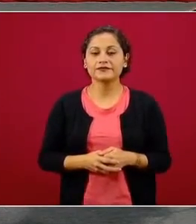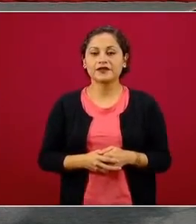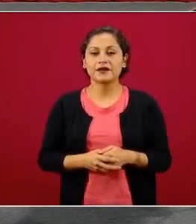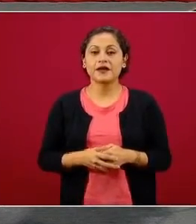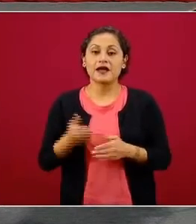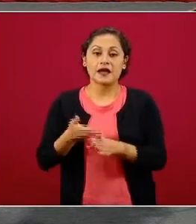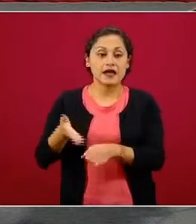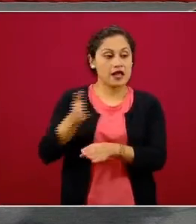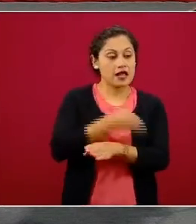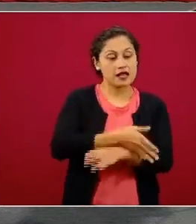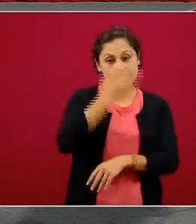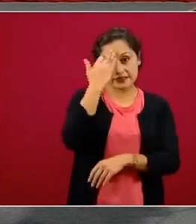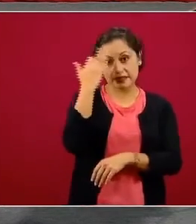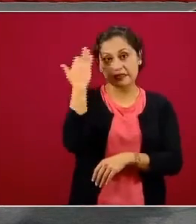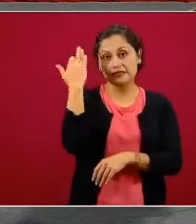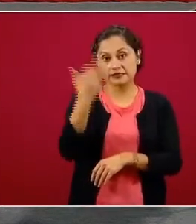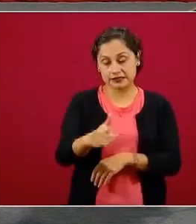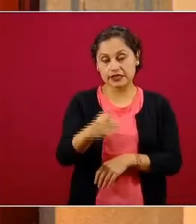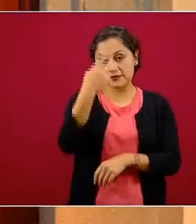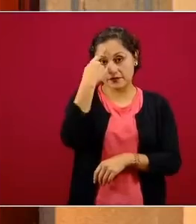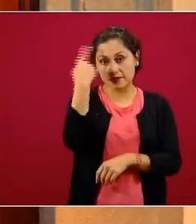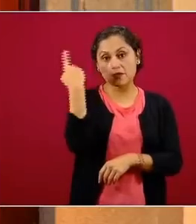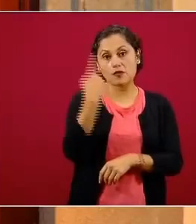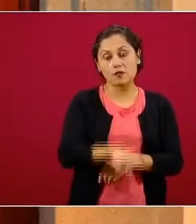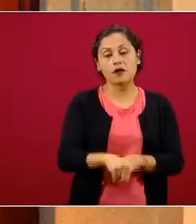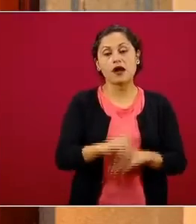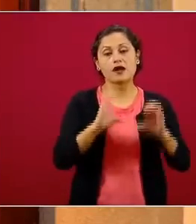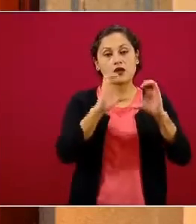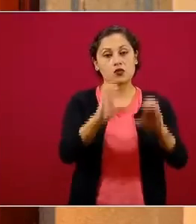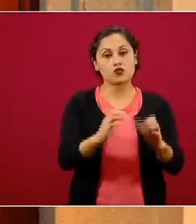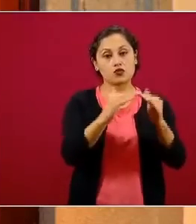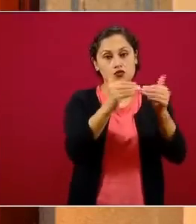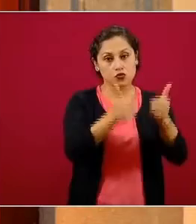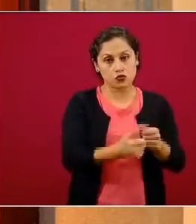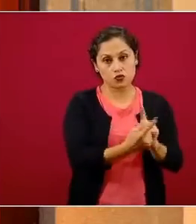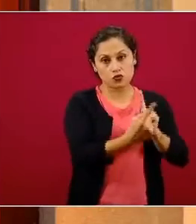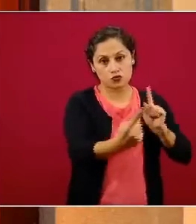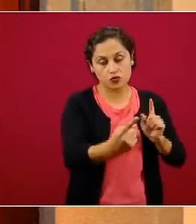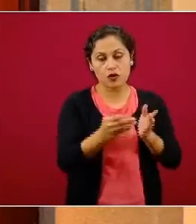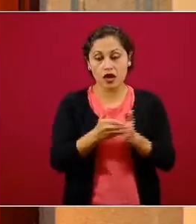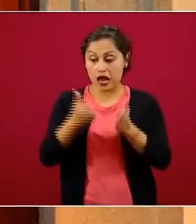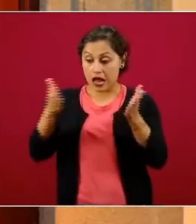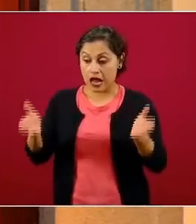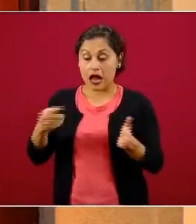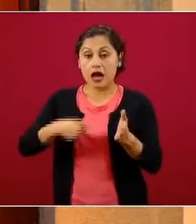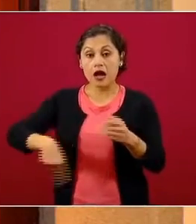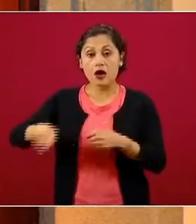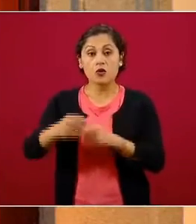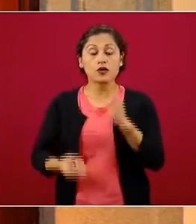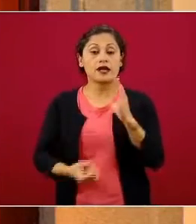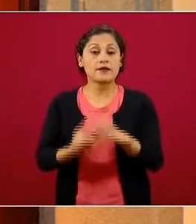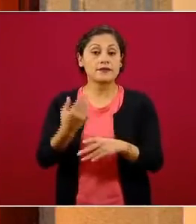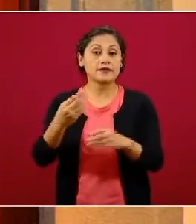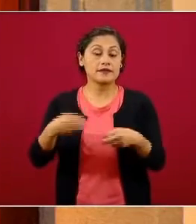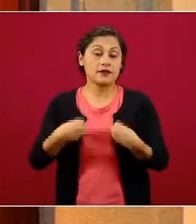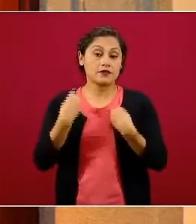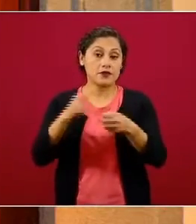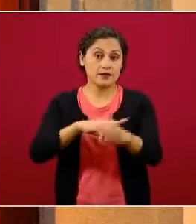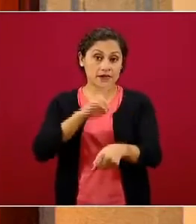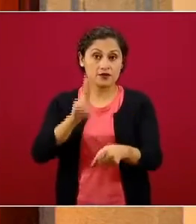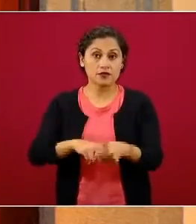con la Jornada Nacional de Sana Distancia es que ahora las acciones, las intervenciones comunitarias pueden ser